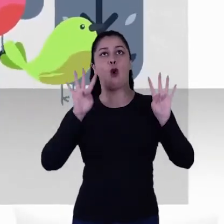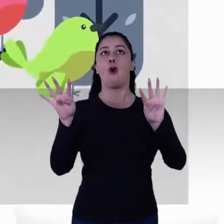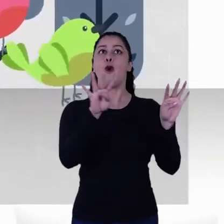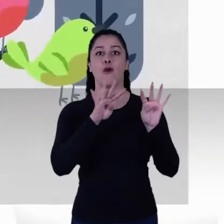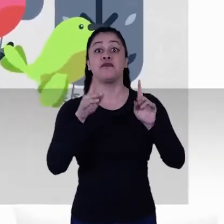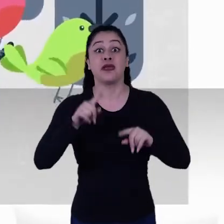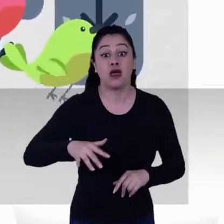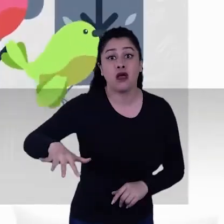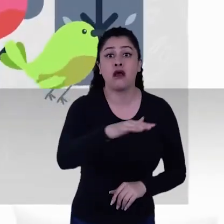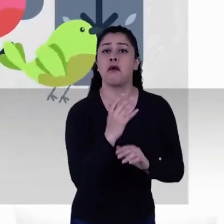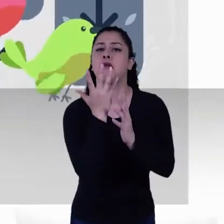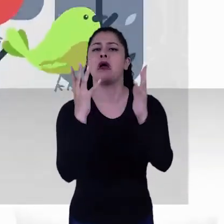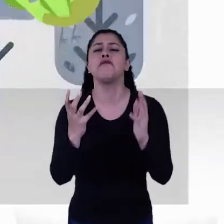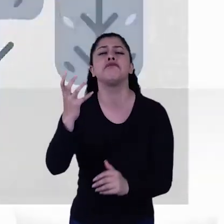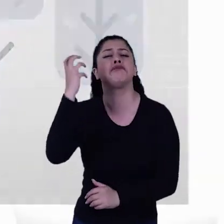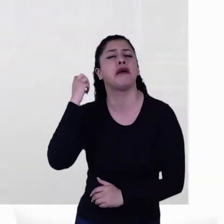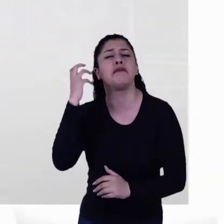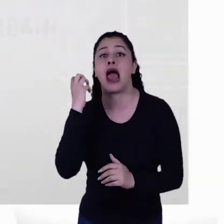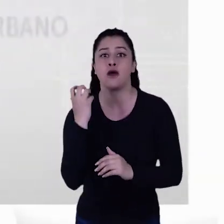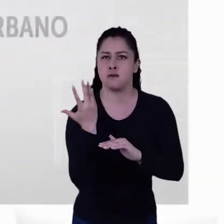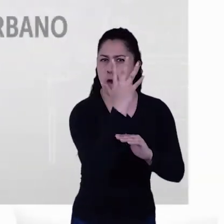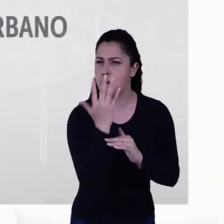renovación de la vegetación urbana.